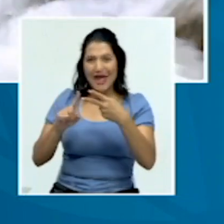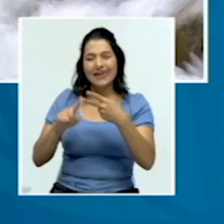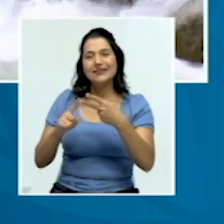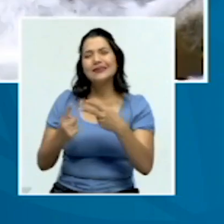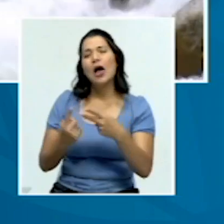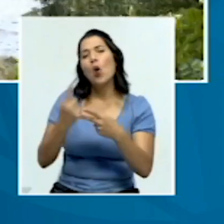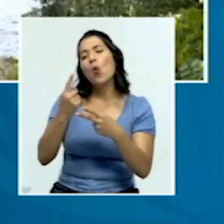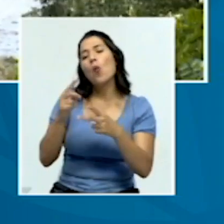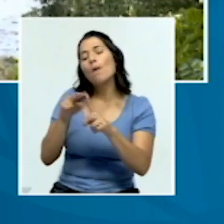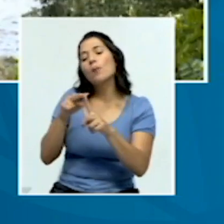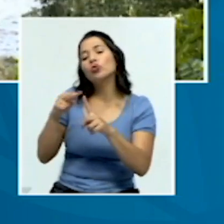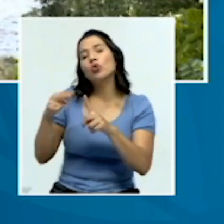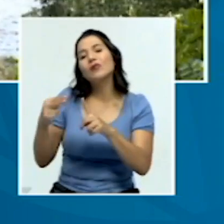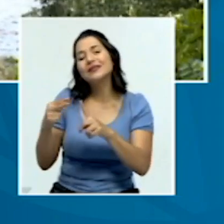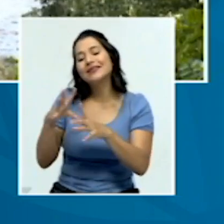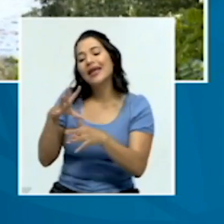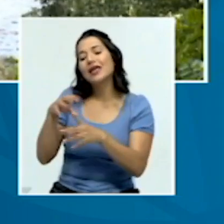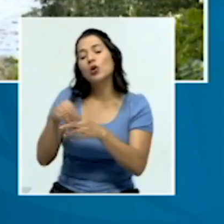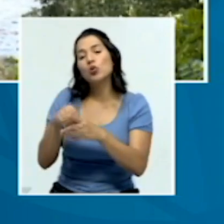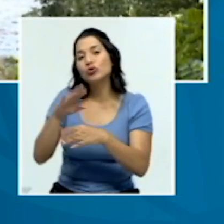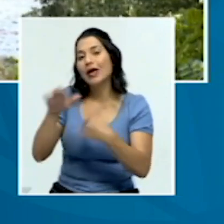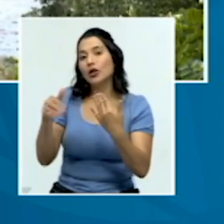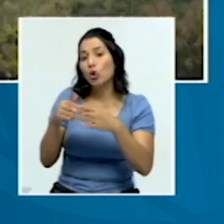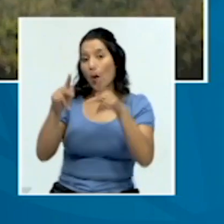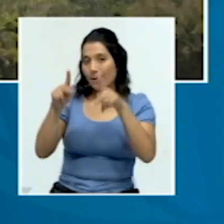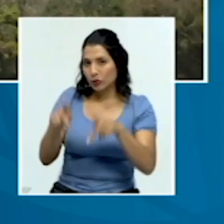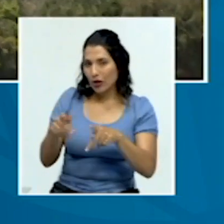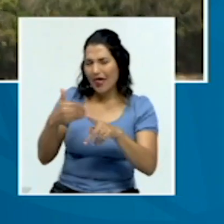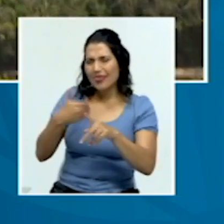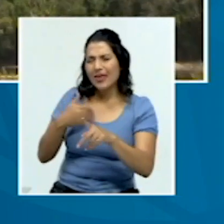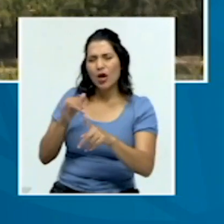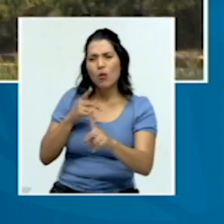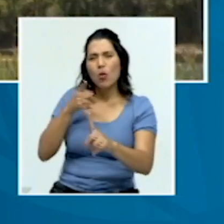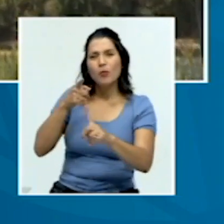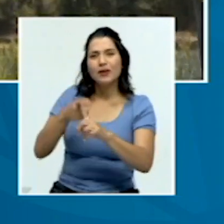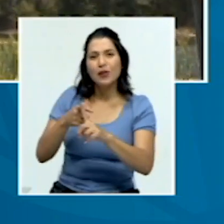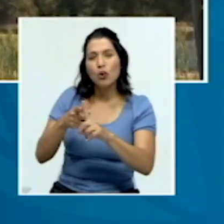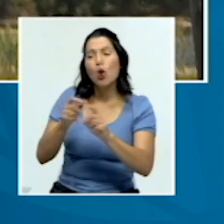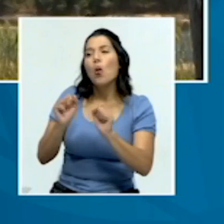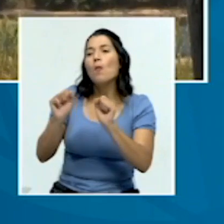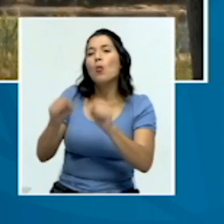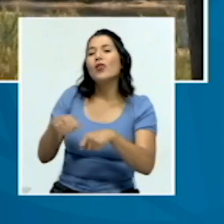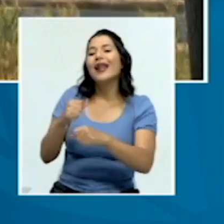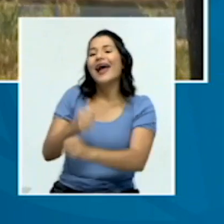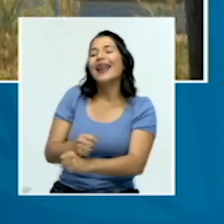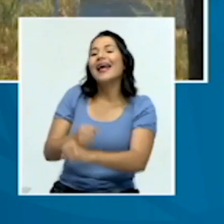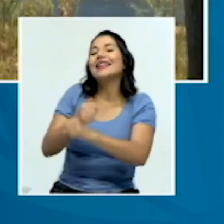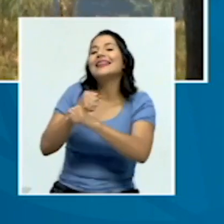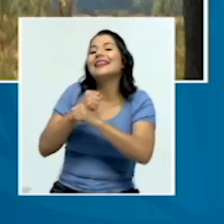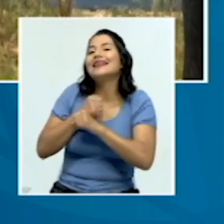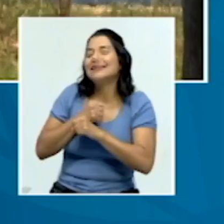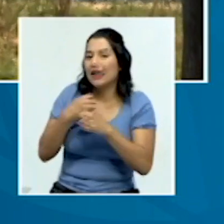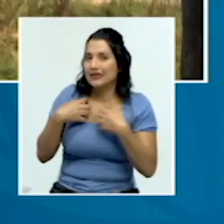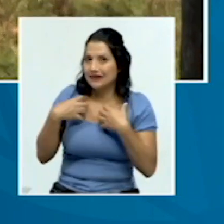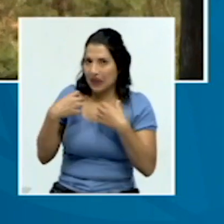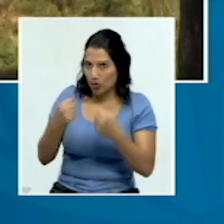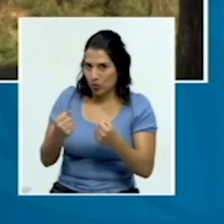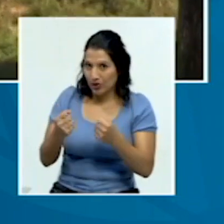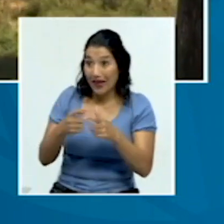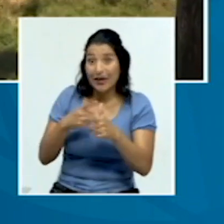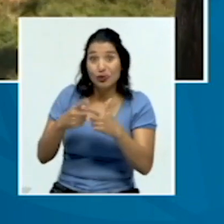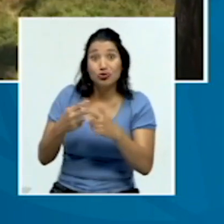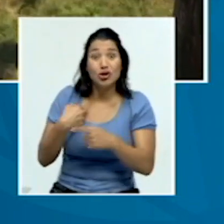toda la sociedad y que tiene como objetivo garantizar el mayor nivel posible de salud. Entonces, no podemos solamente